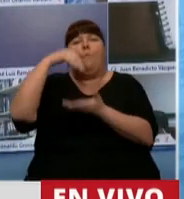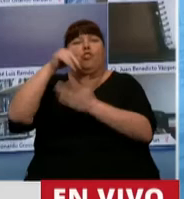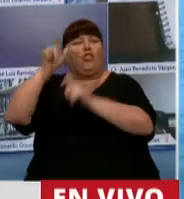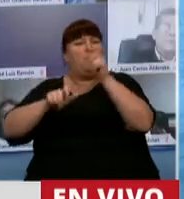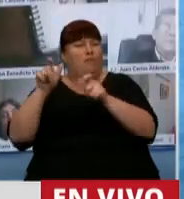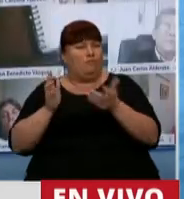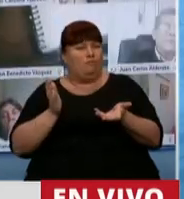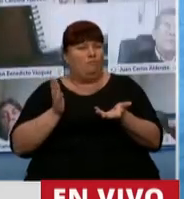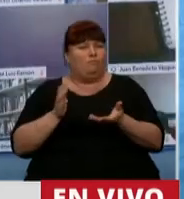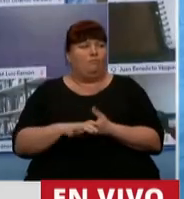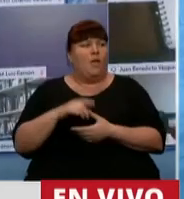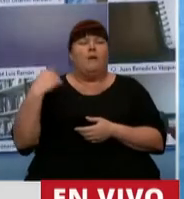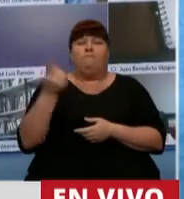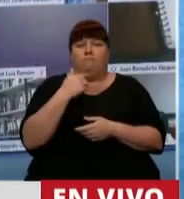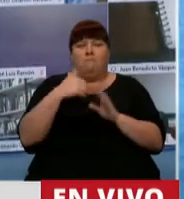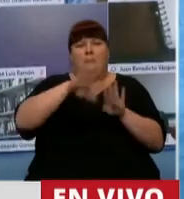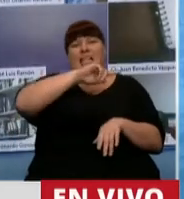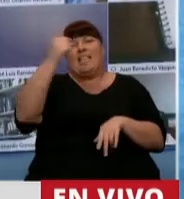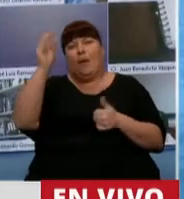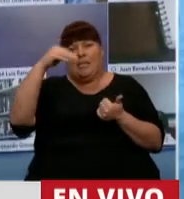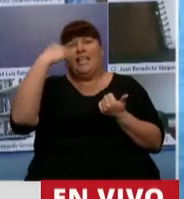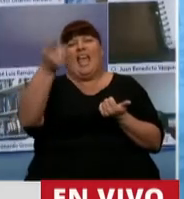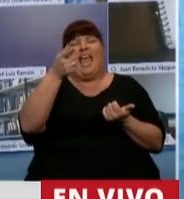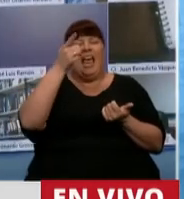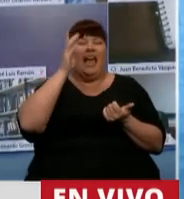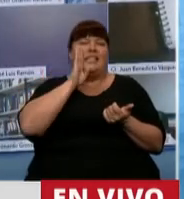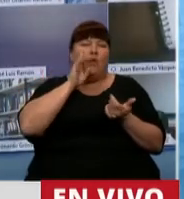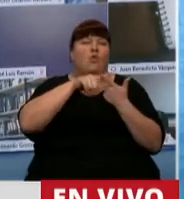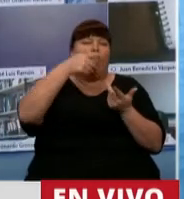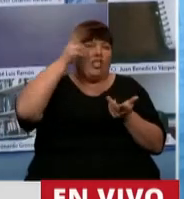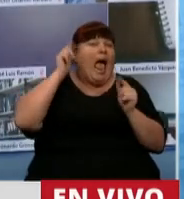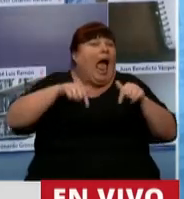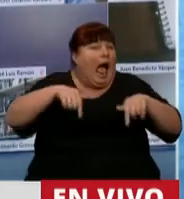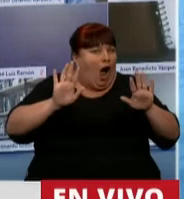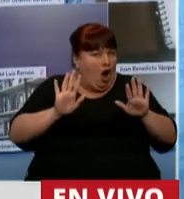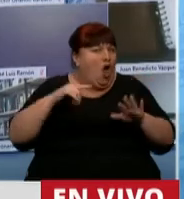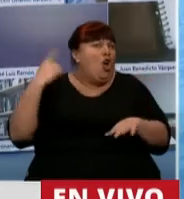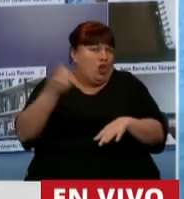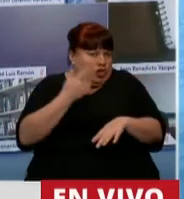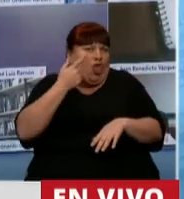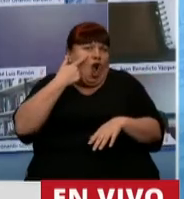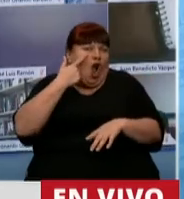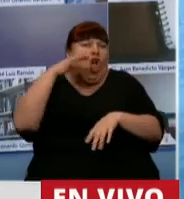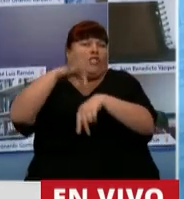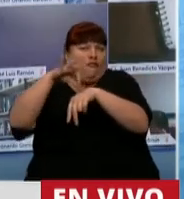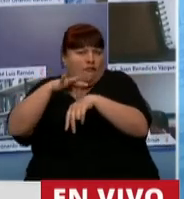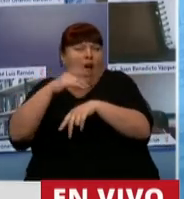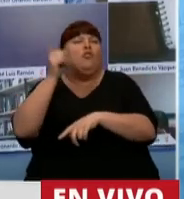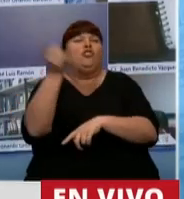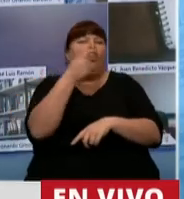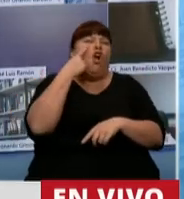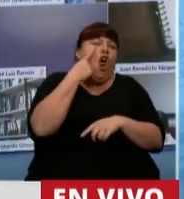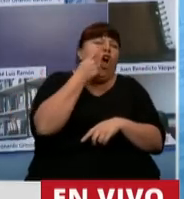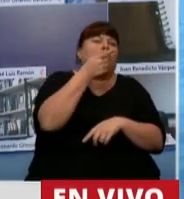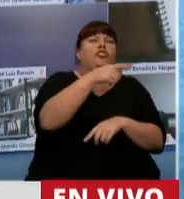habitantes que nos pone por arriba de Brasil, de Chile, de Estados Unidos en este momento. Todos tenemos algún conocido que ha enfermado, todos